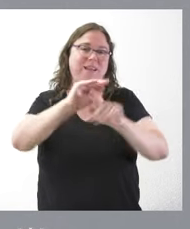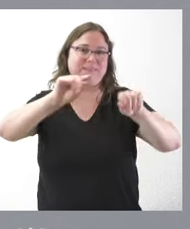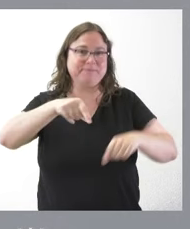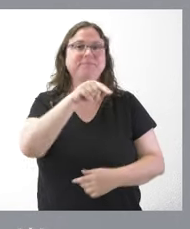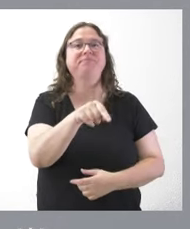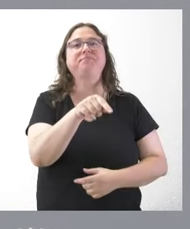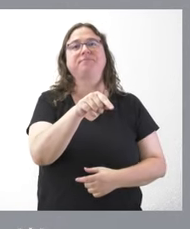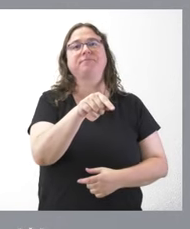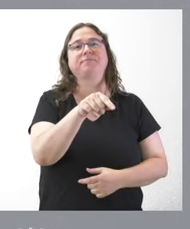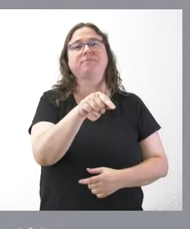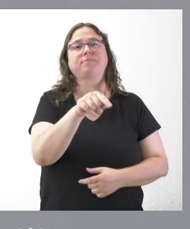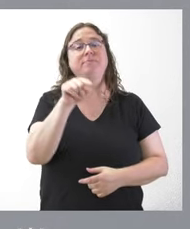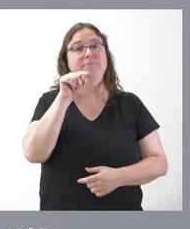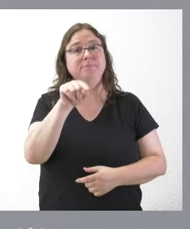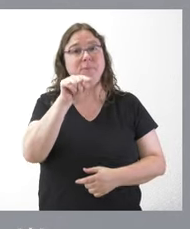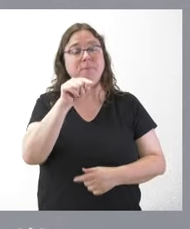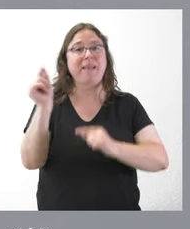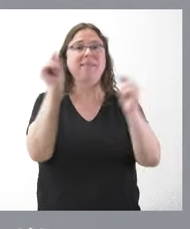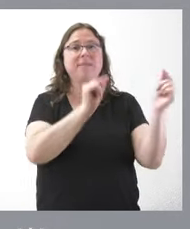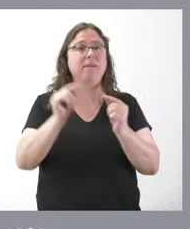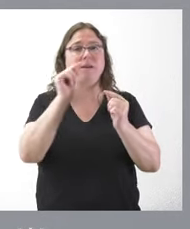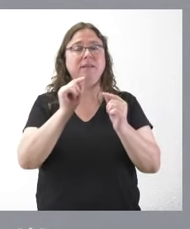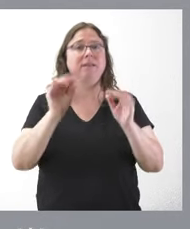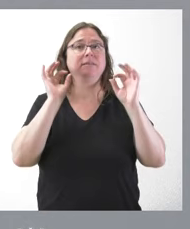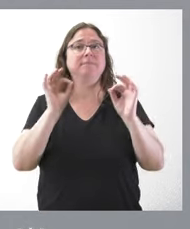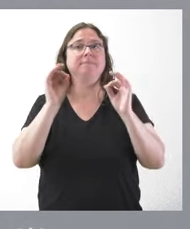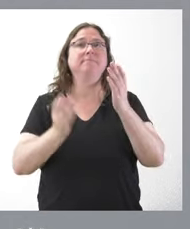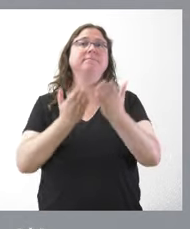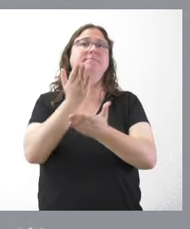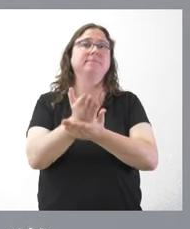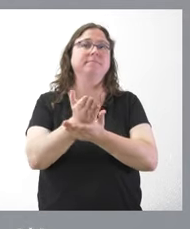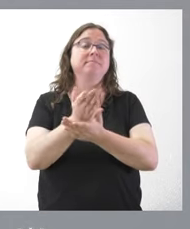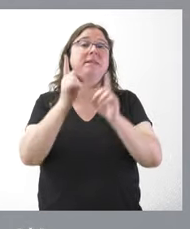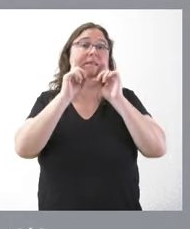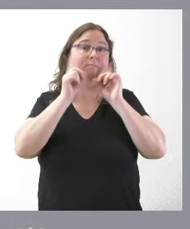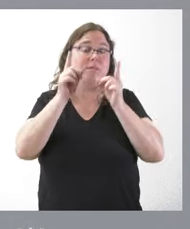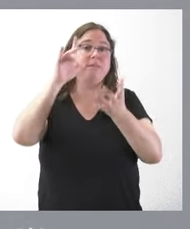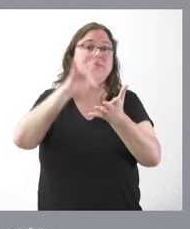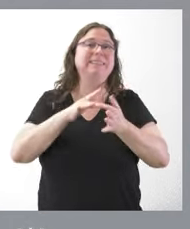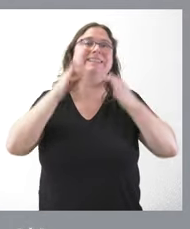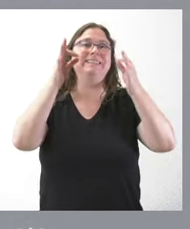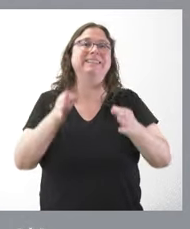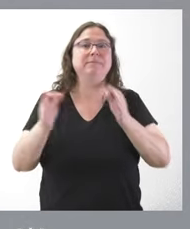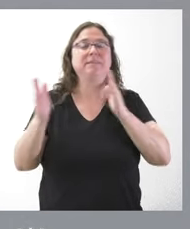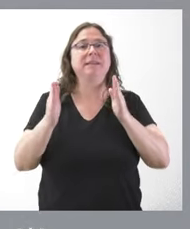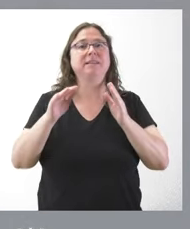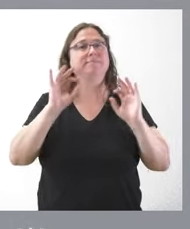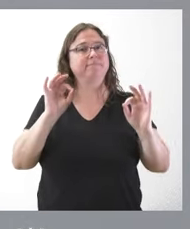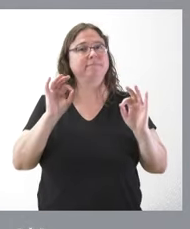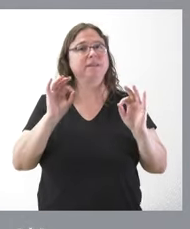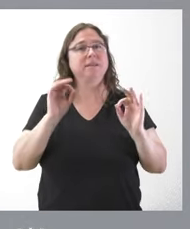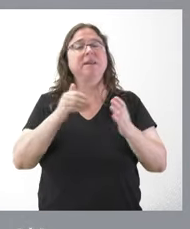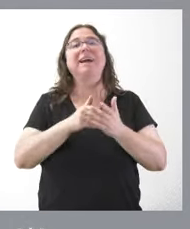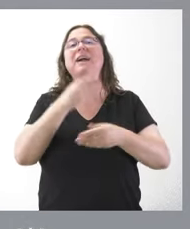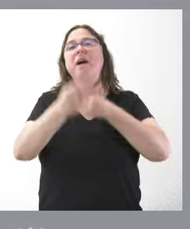y que este debate está previsto, la celebración siempre durante este periodo de sesiones, y, por tanto,